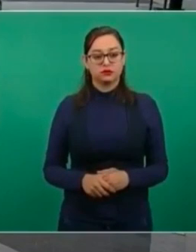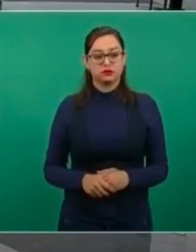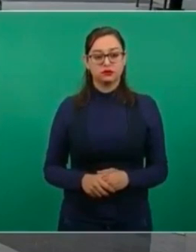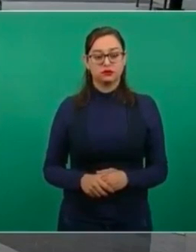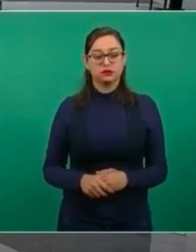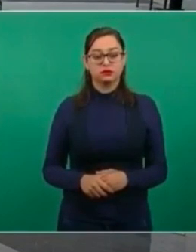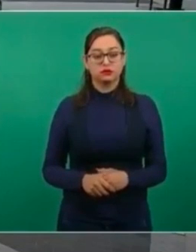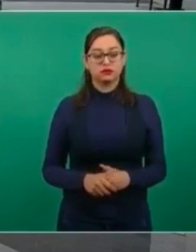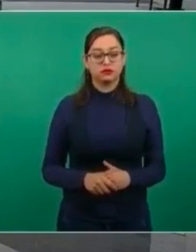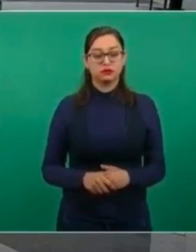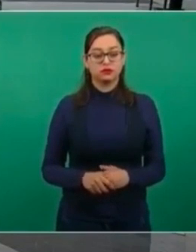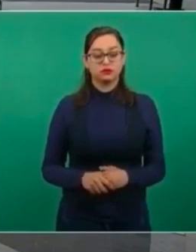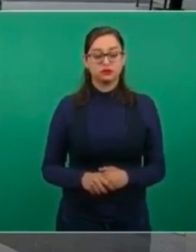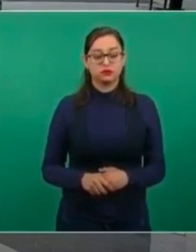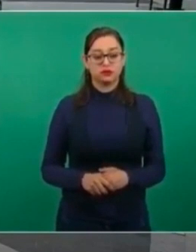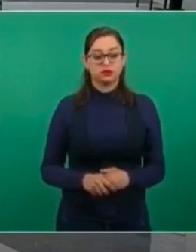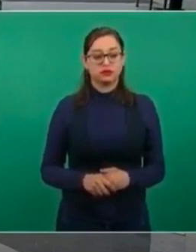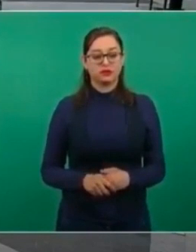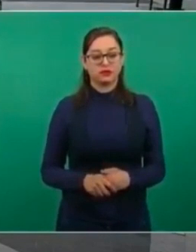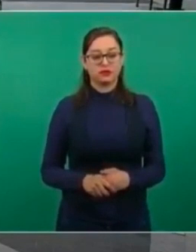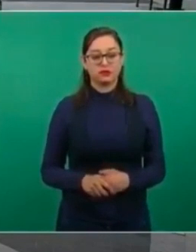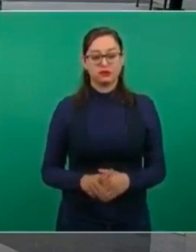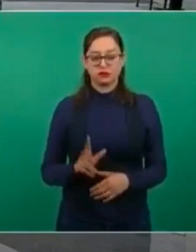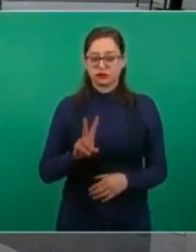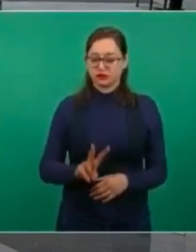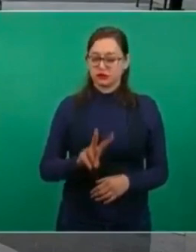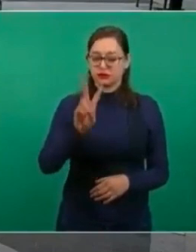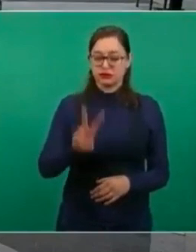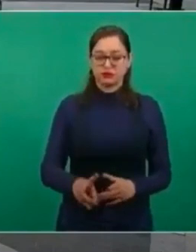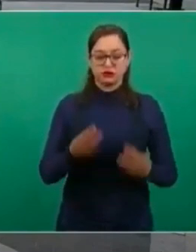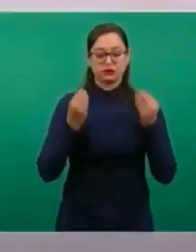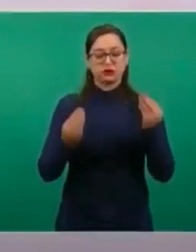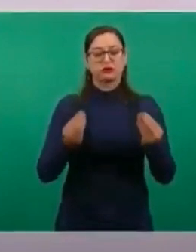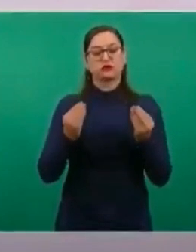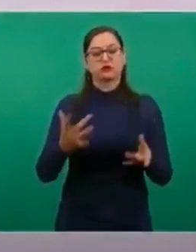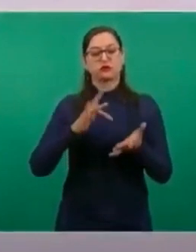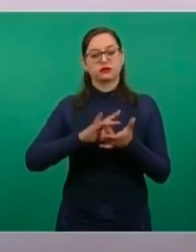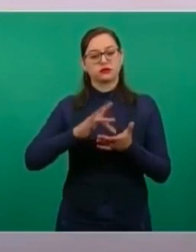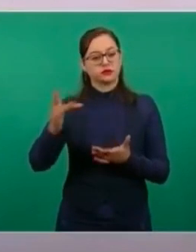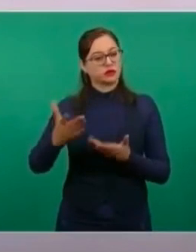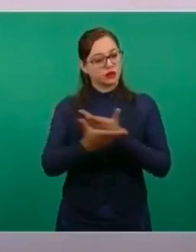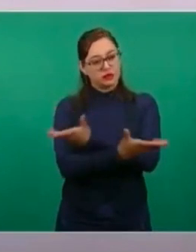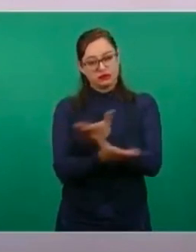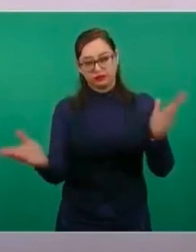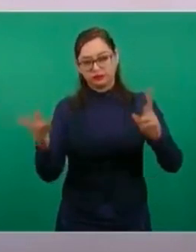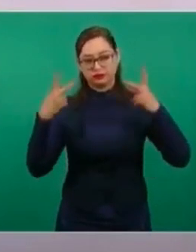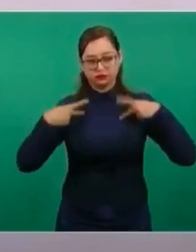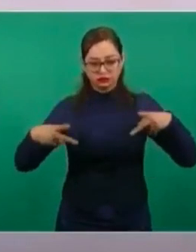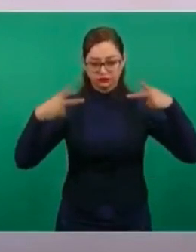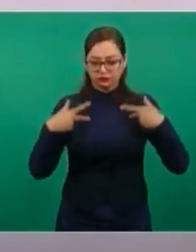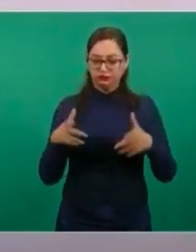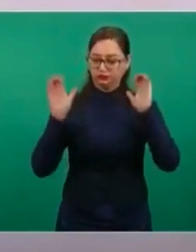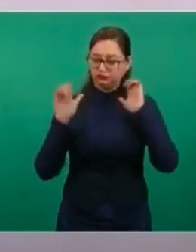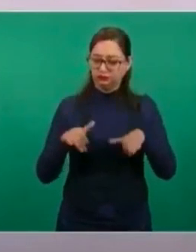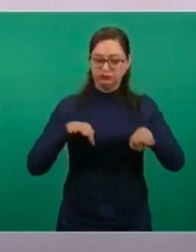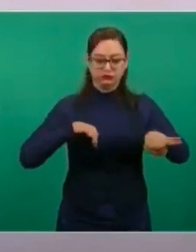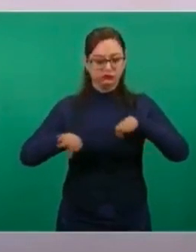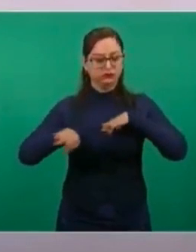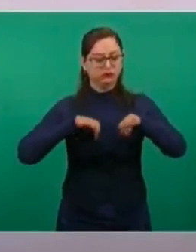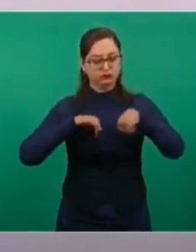Desde luego, nuestro profundo agradecimiento a todos los trabajadores del IMSS